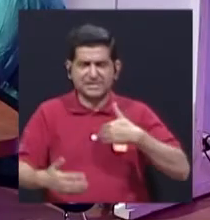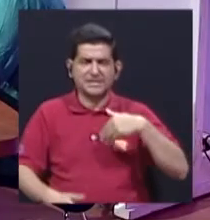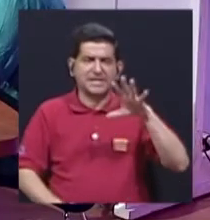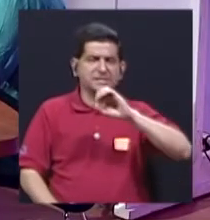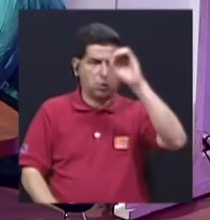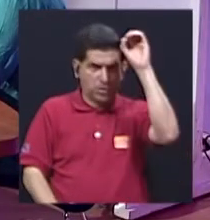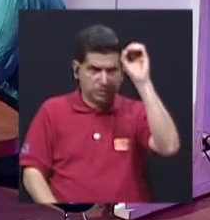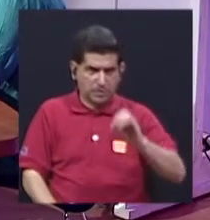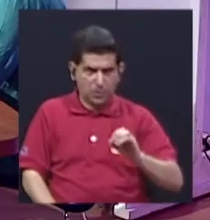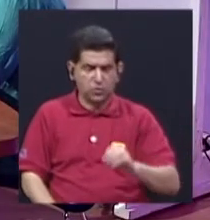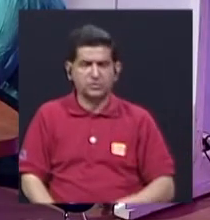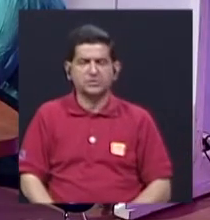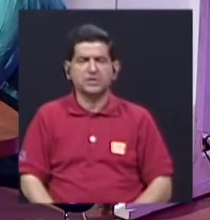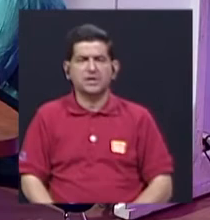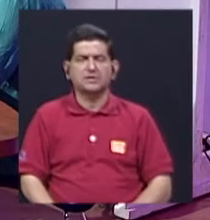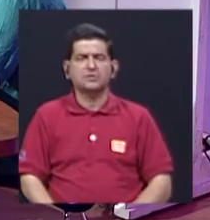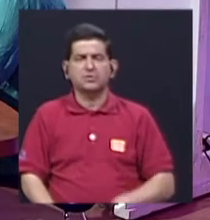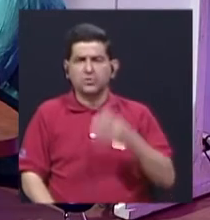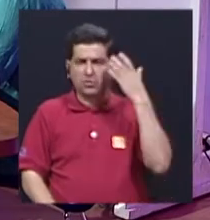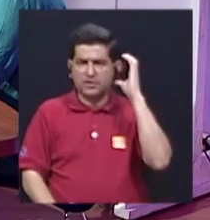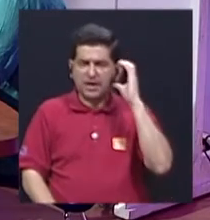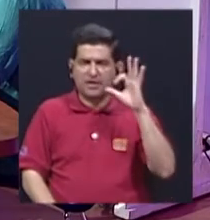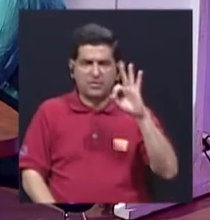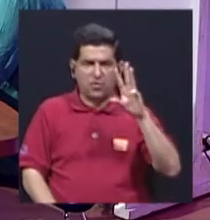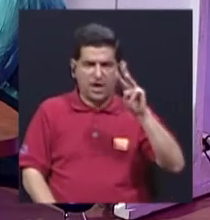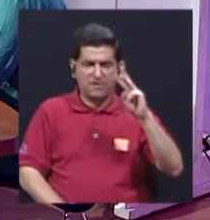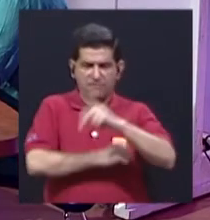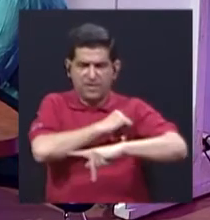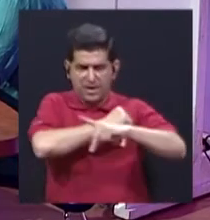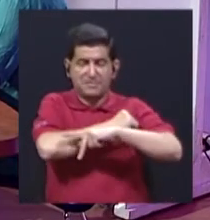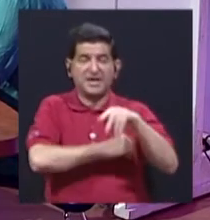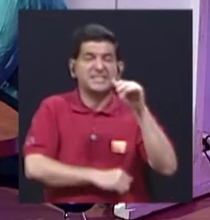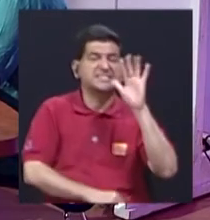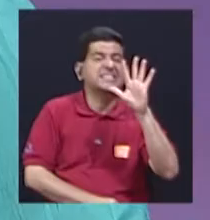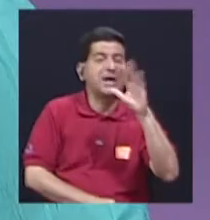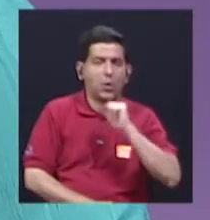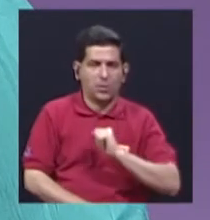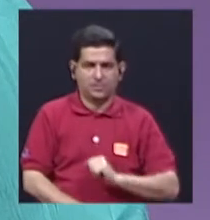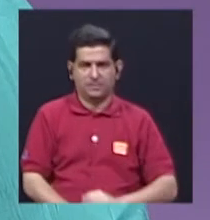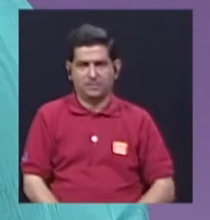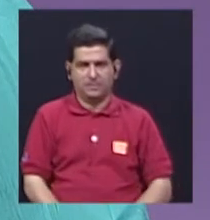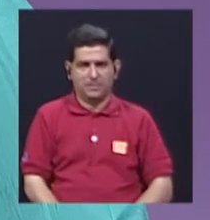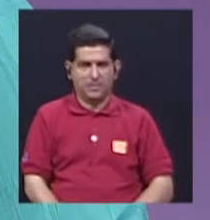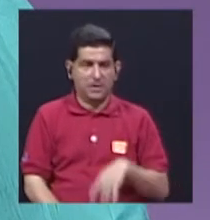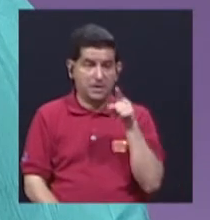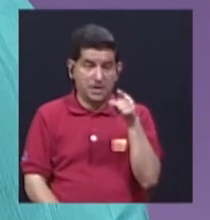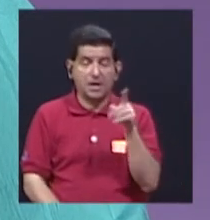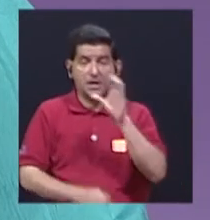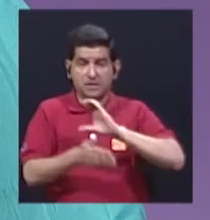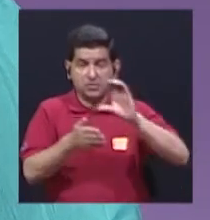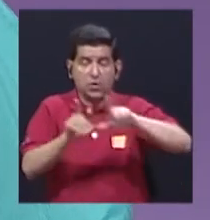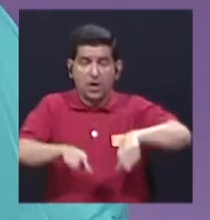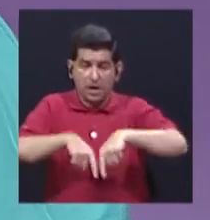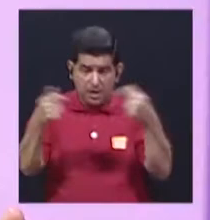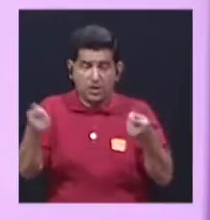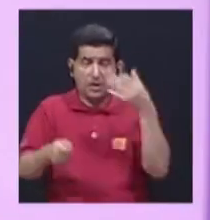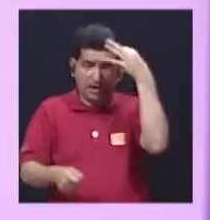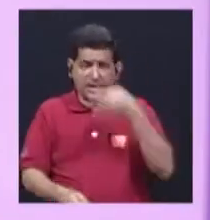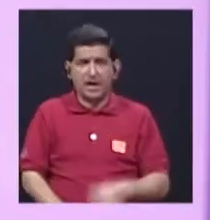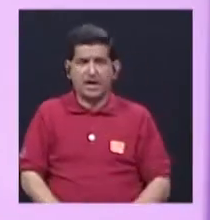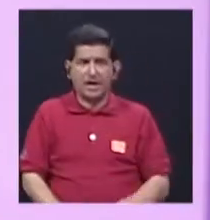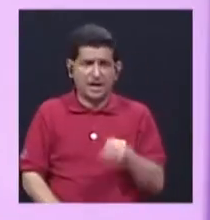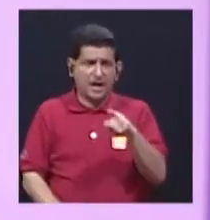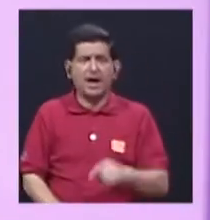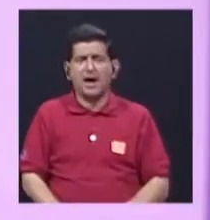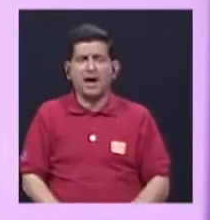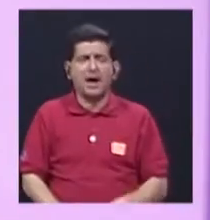50% de las emisoras de FM en este país. Cinco. Y eso consideramos desde el Colegio de Periodistas que la concentración